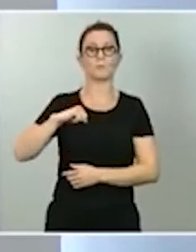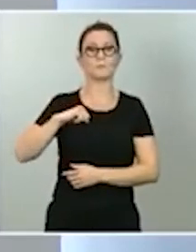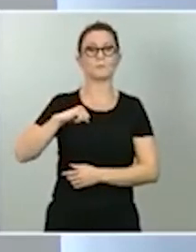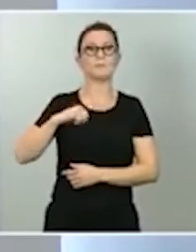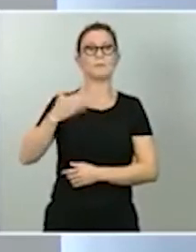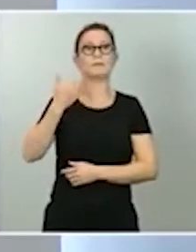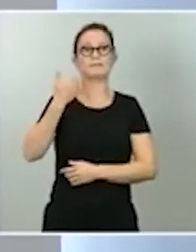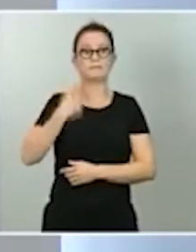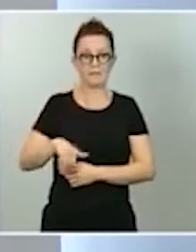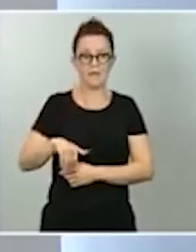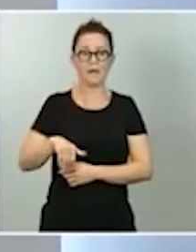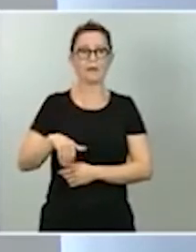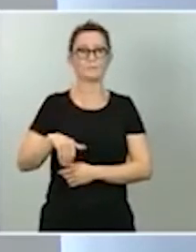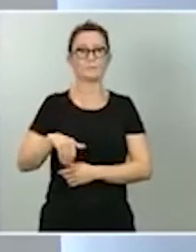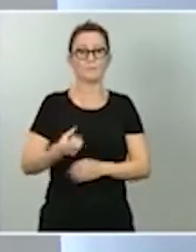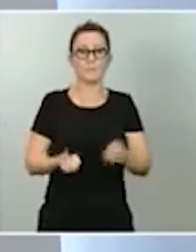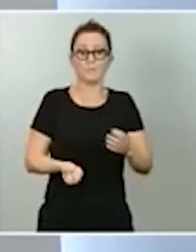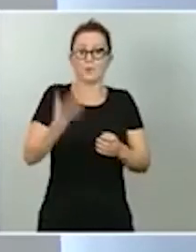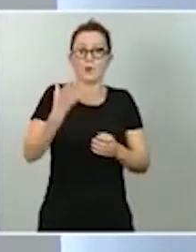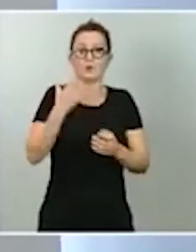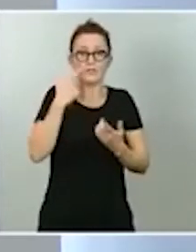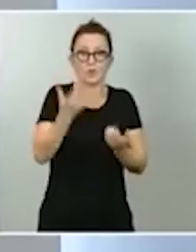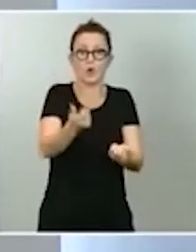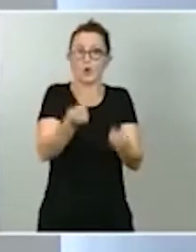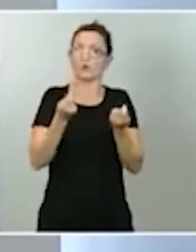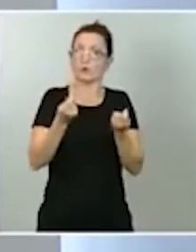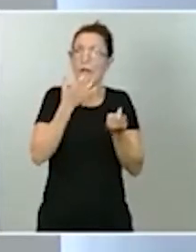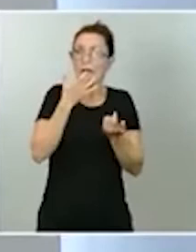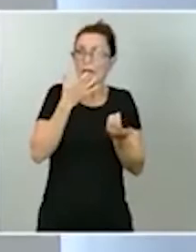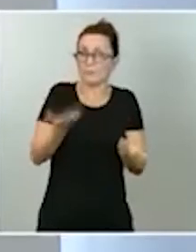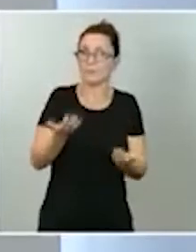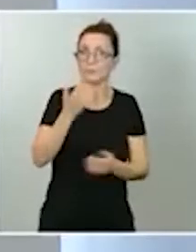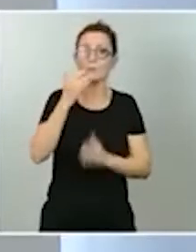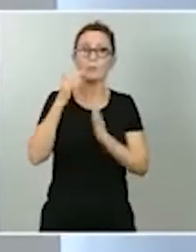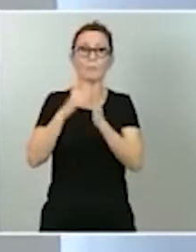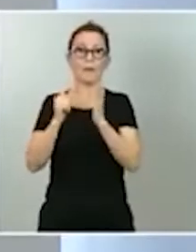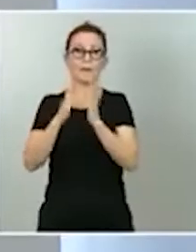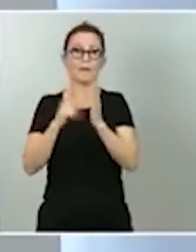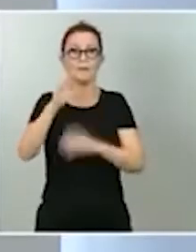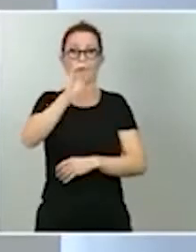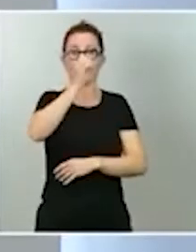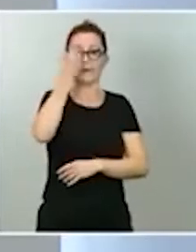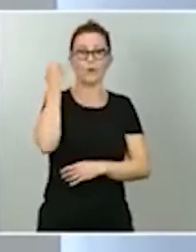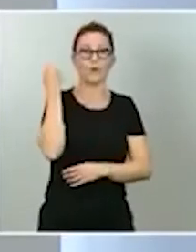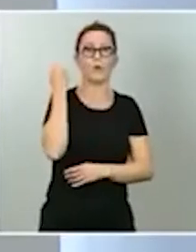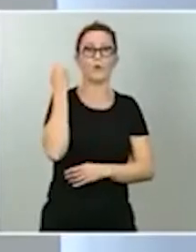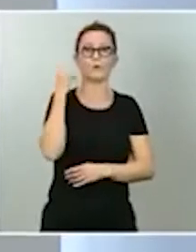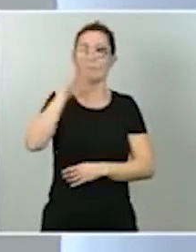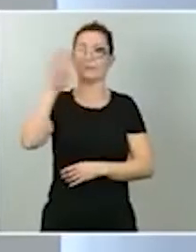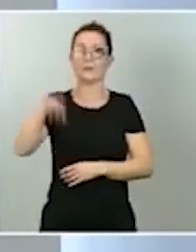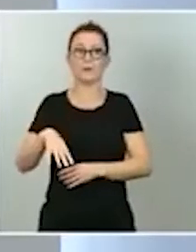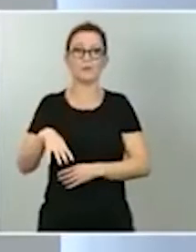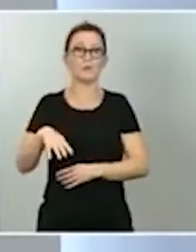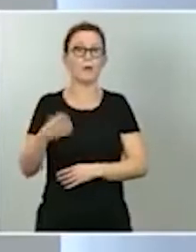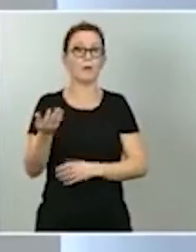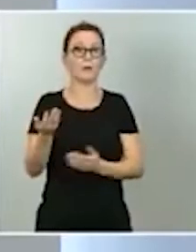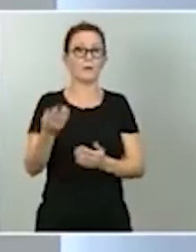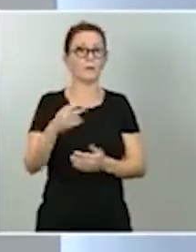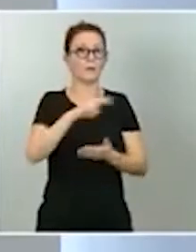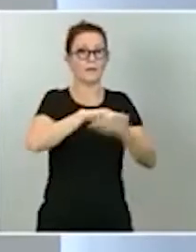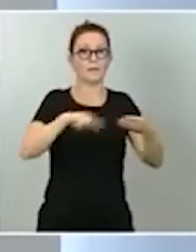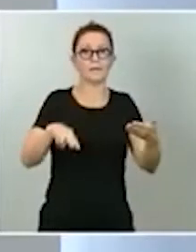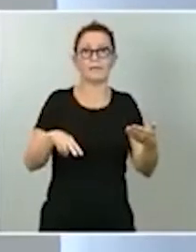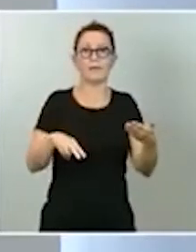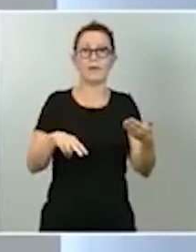rapidez los brotes, y tenemos numerosos ejemplos, tenemos Valencia, tenemos Aragón, tenemos Cataluña, tenemos Galicia, son